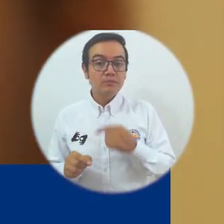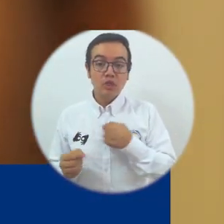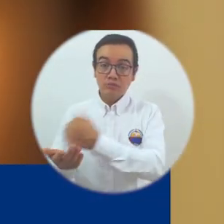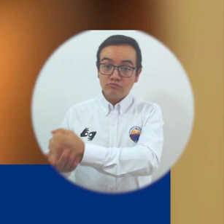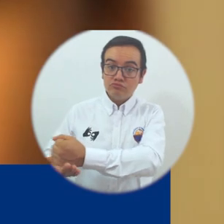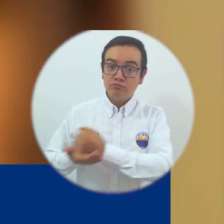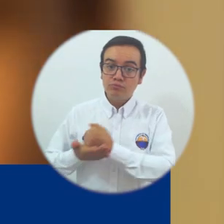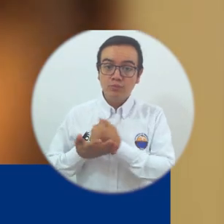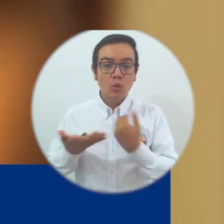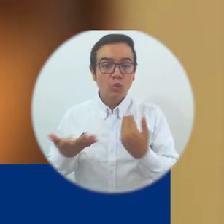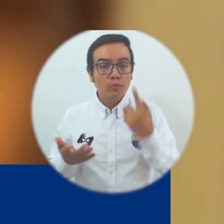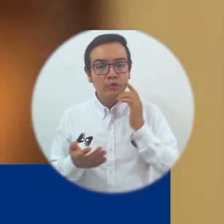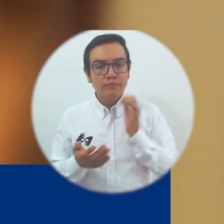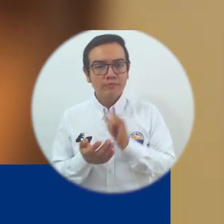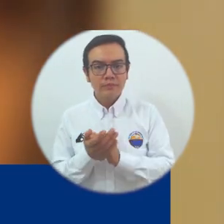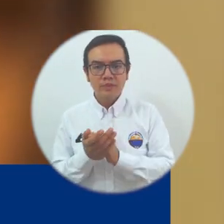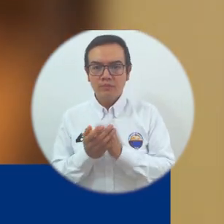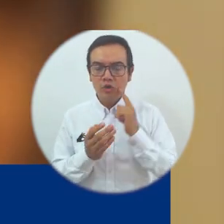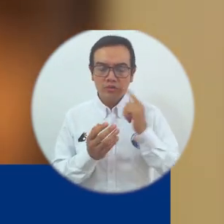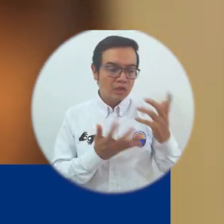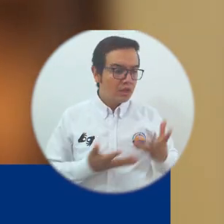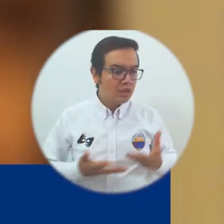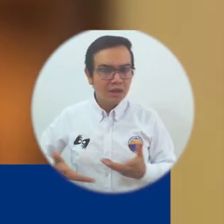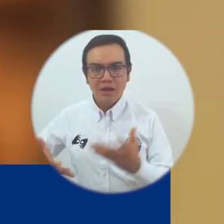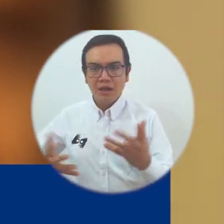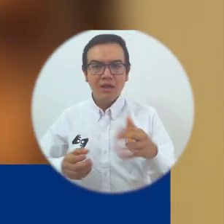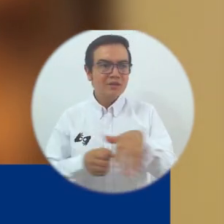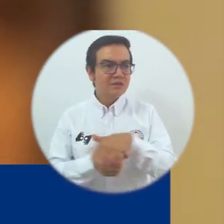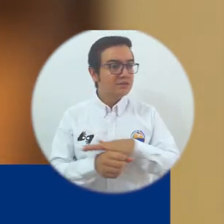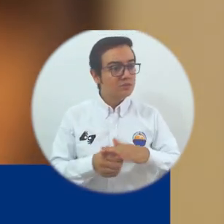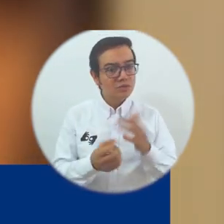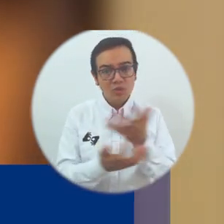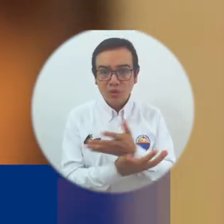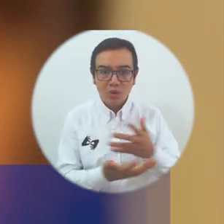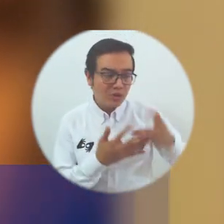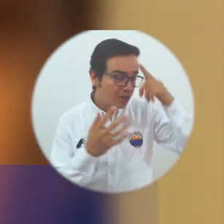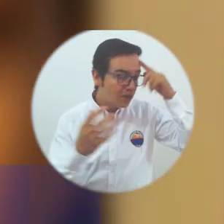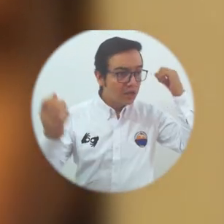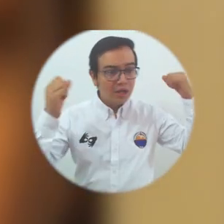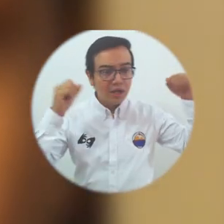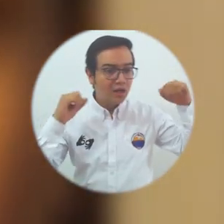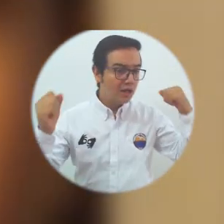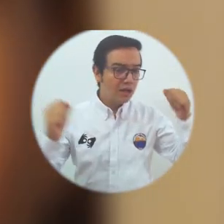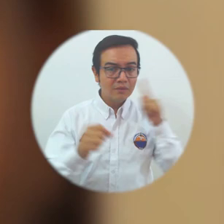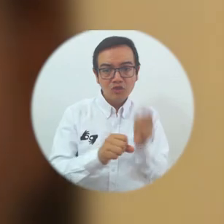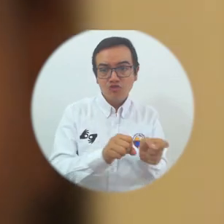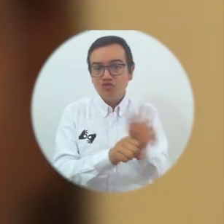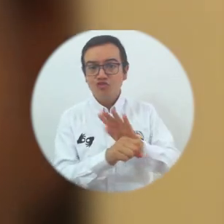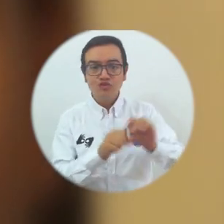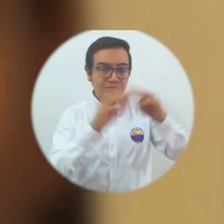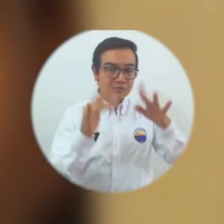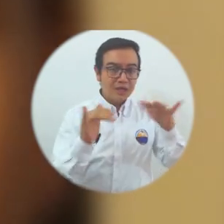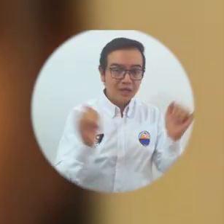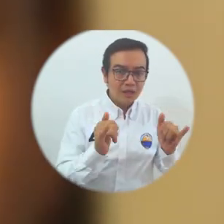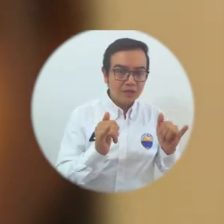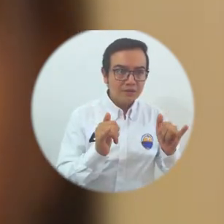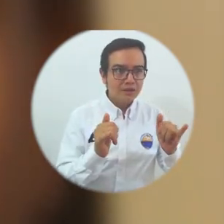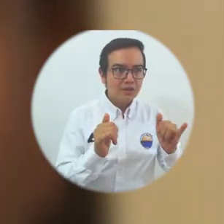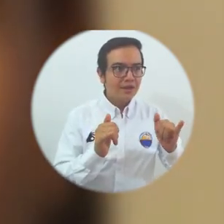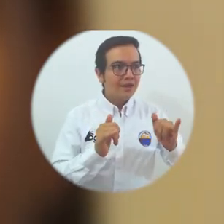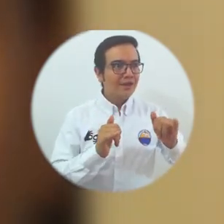y también nos ha ayudado en el momento de ser un distractor debido a temas de lectura